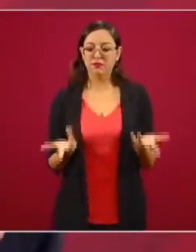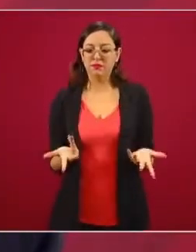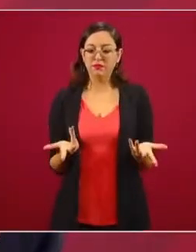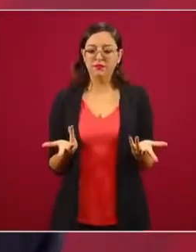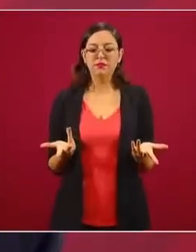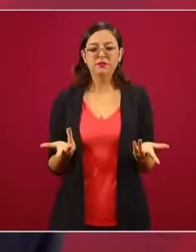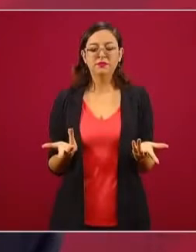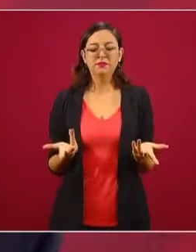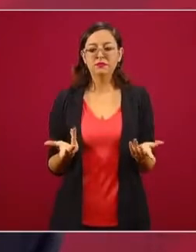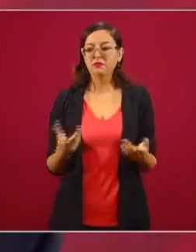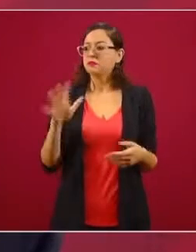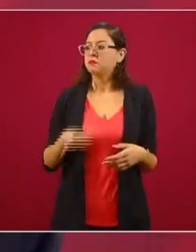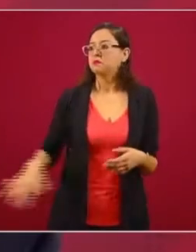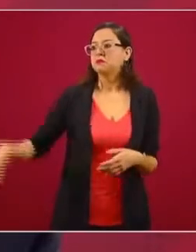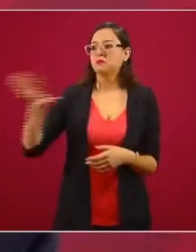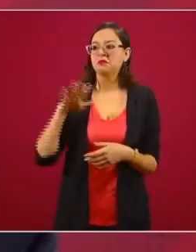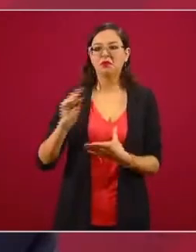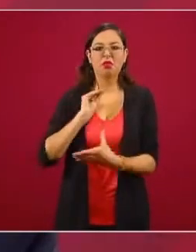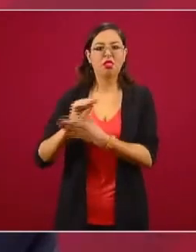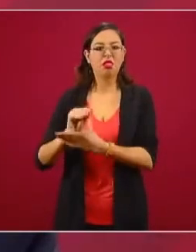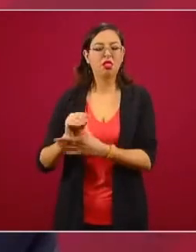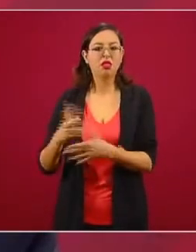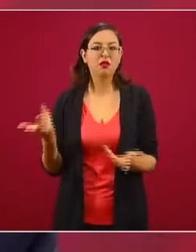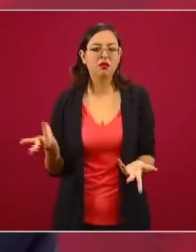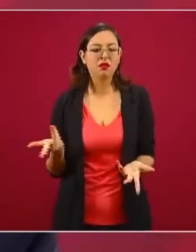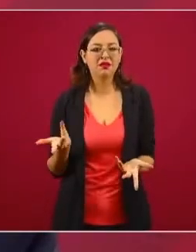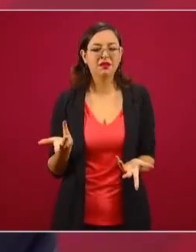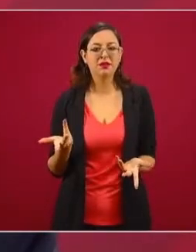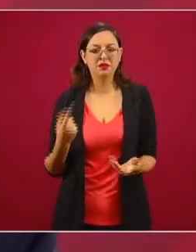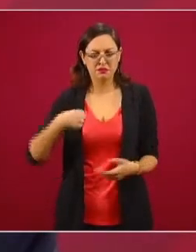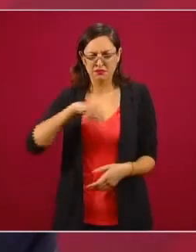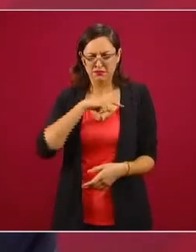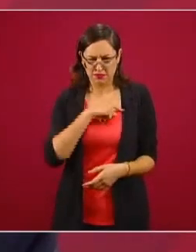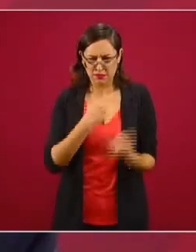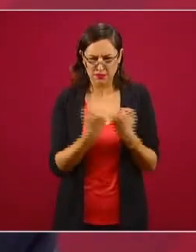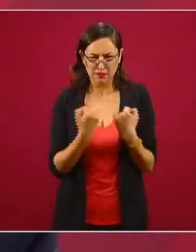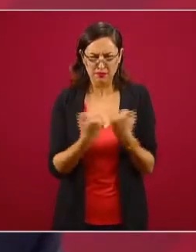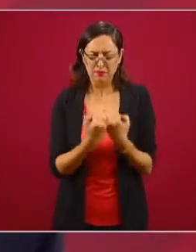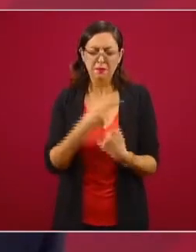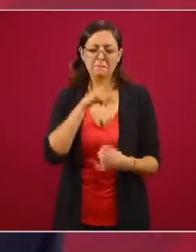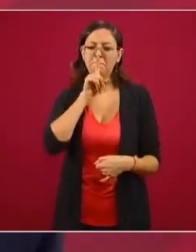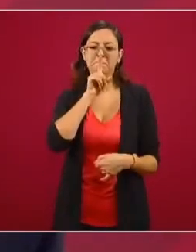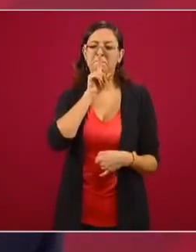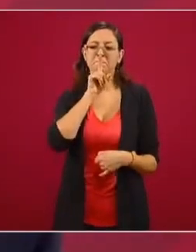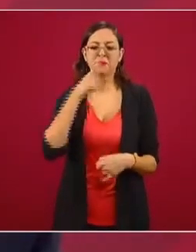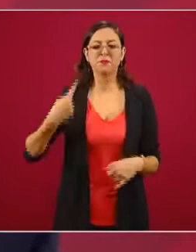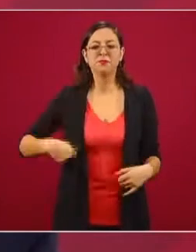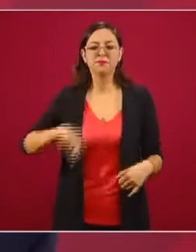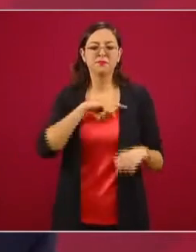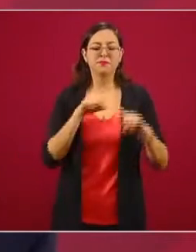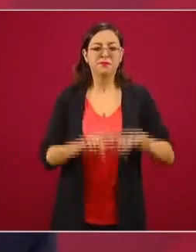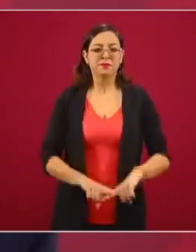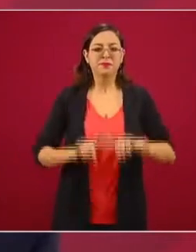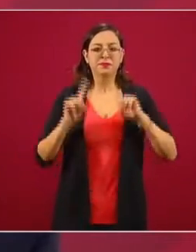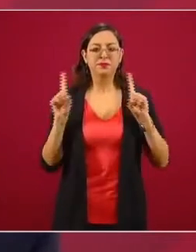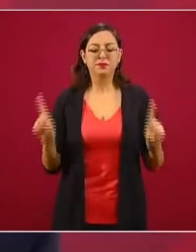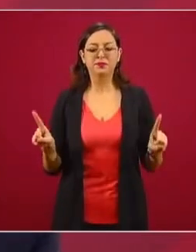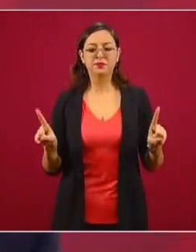del pueblo, somos distintos, somos diferentes.